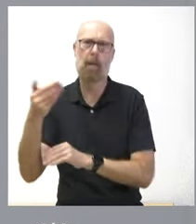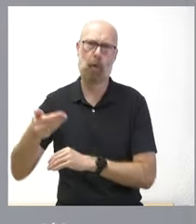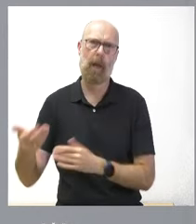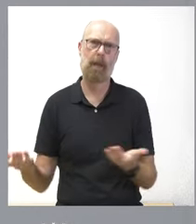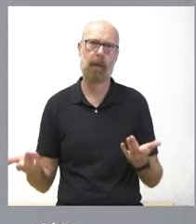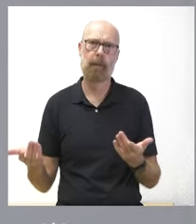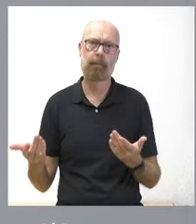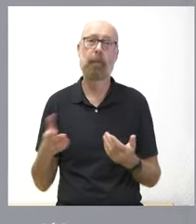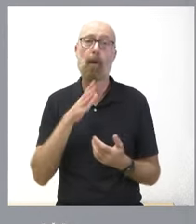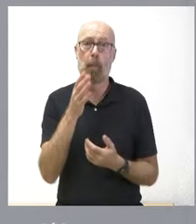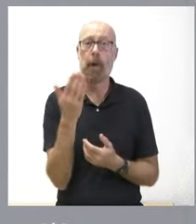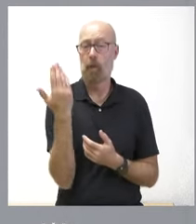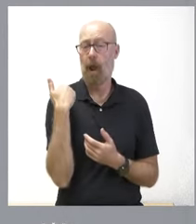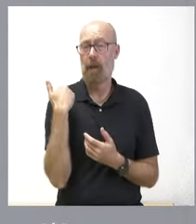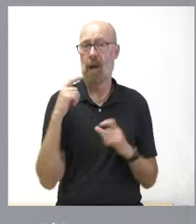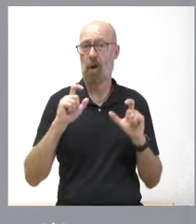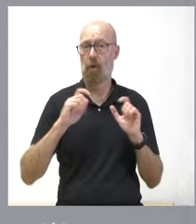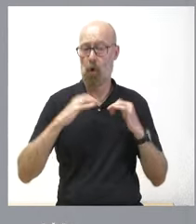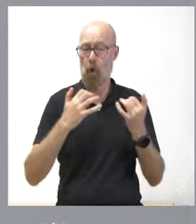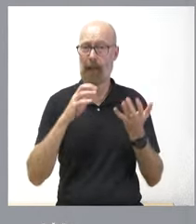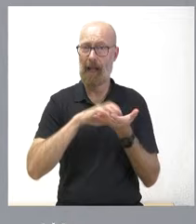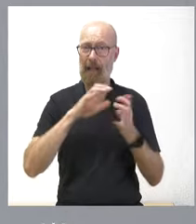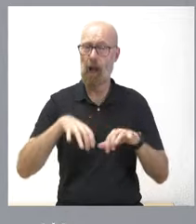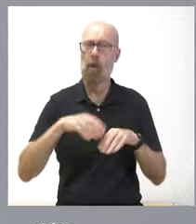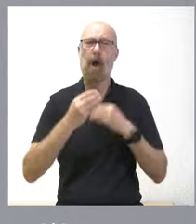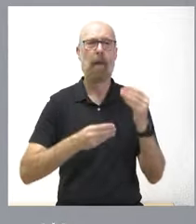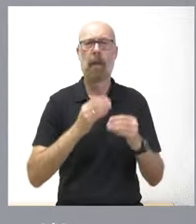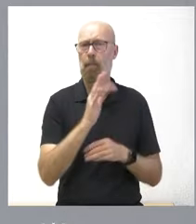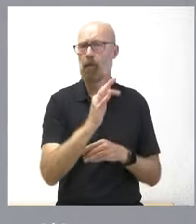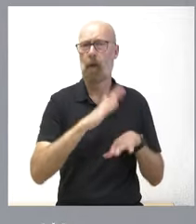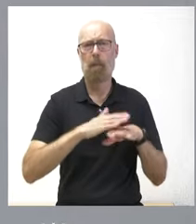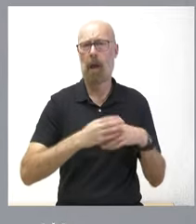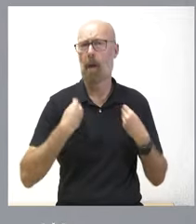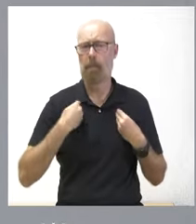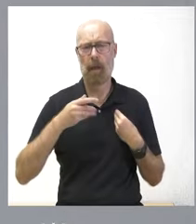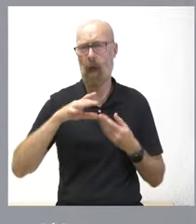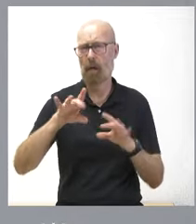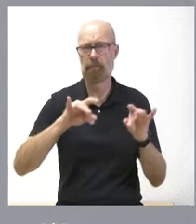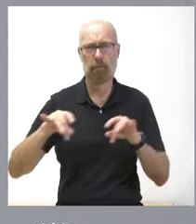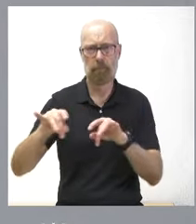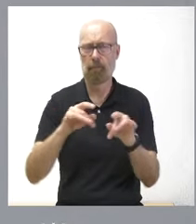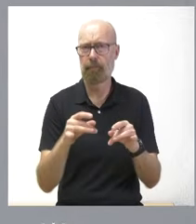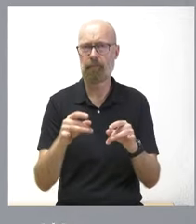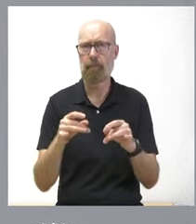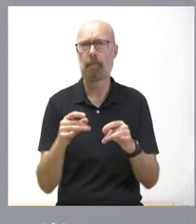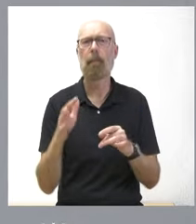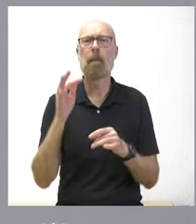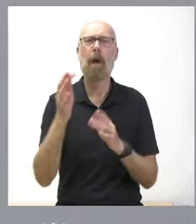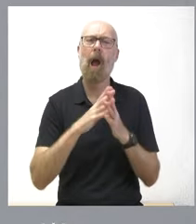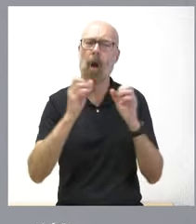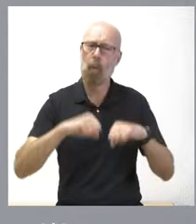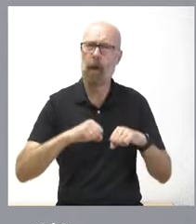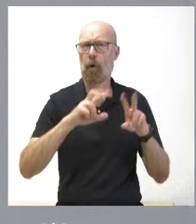creo que ayer las Cortes de Castilla y León hicieron algo positivo para la vida de esta tierra y encontramos importantes acuerdos también en otras materias.